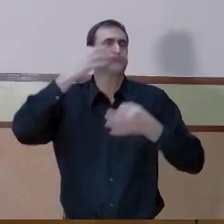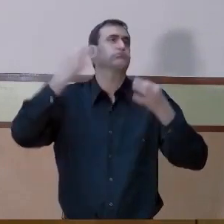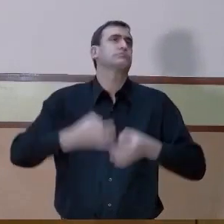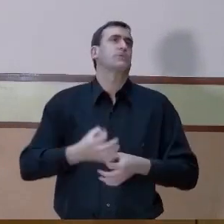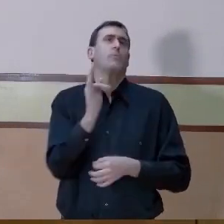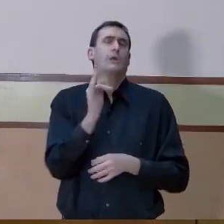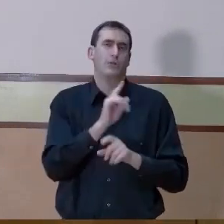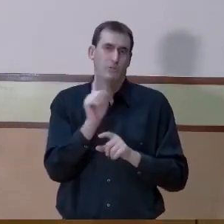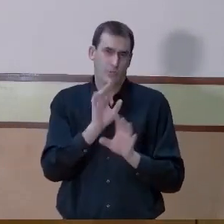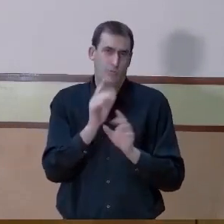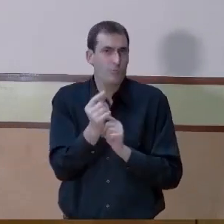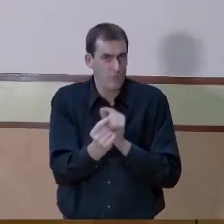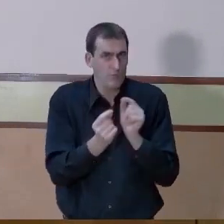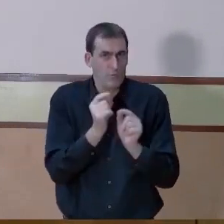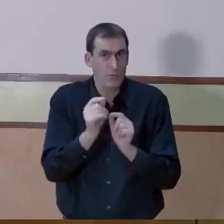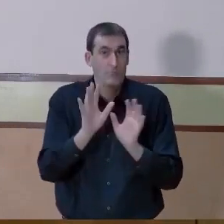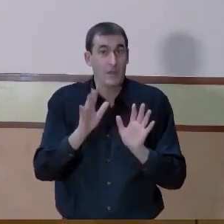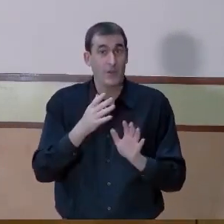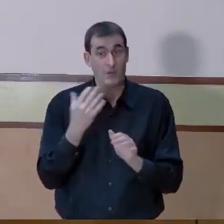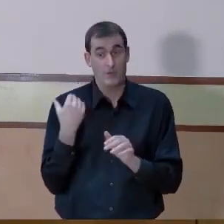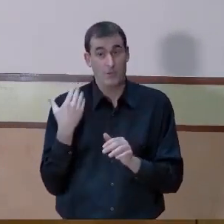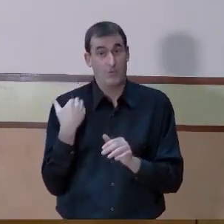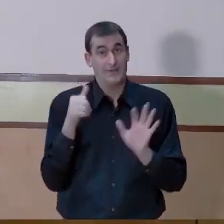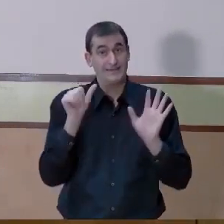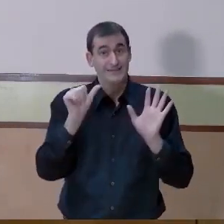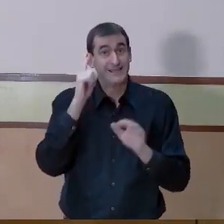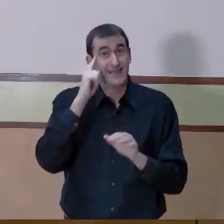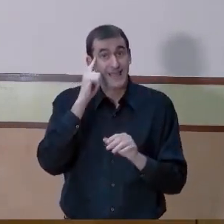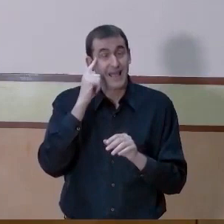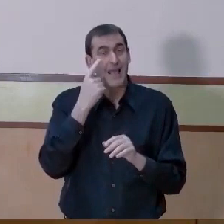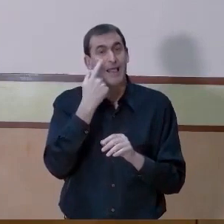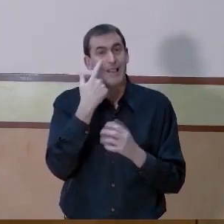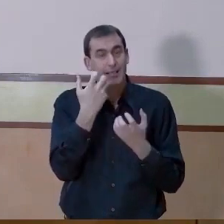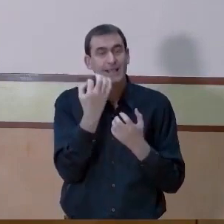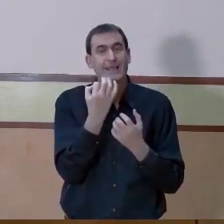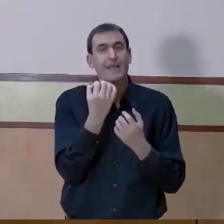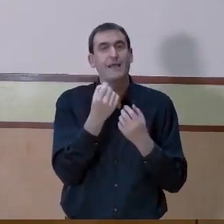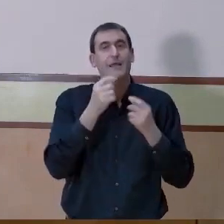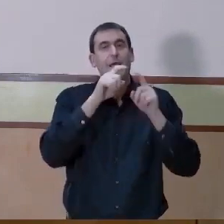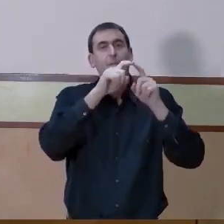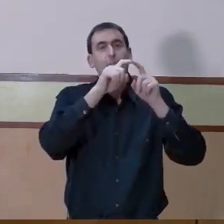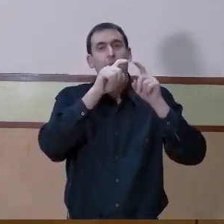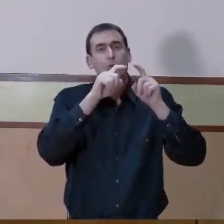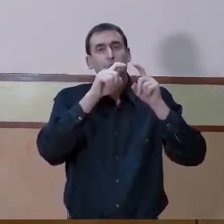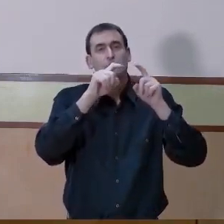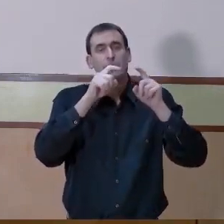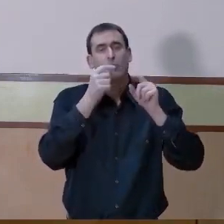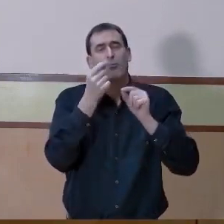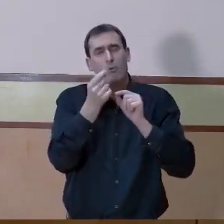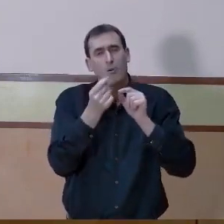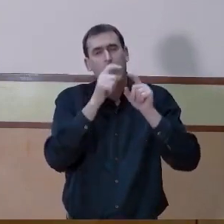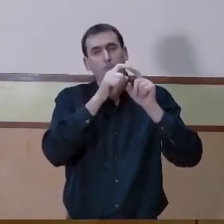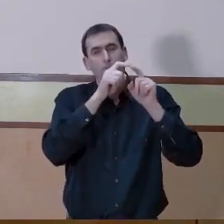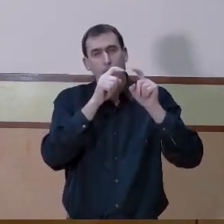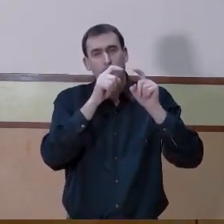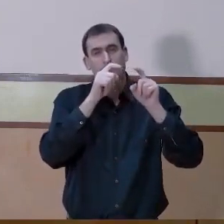que sí es cierto es que en estos seis días vamos viendo un suave descenso, repito, suave, muy suave descenso, pero